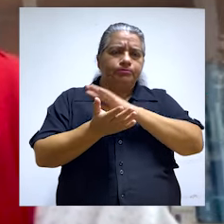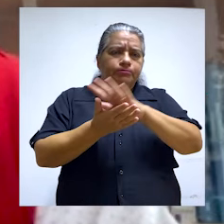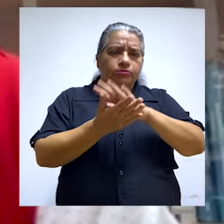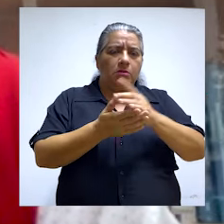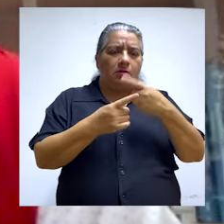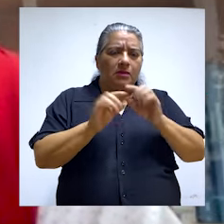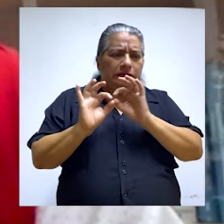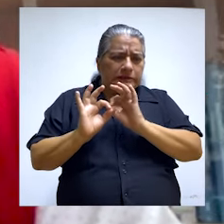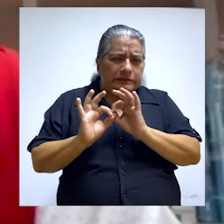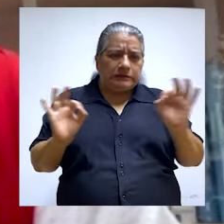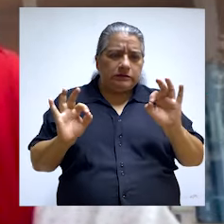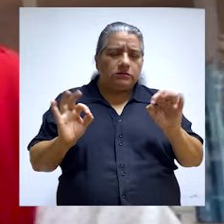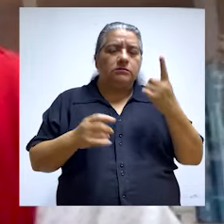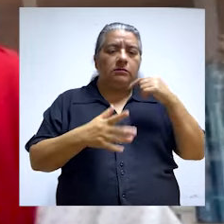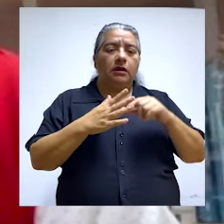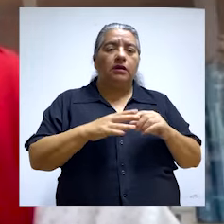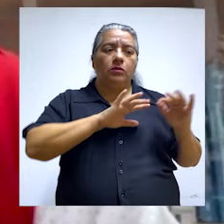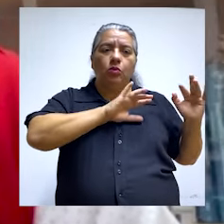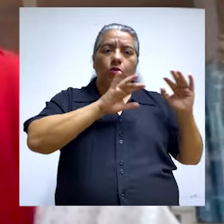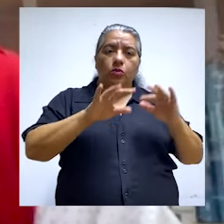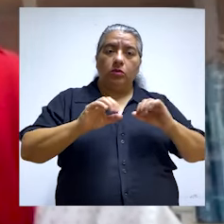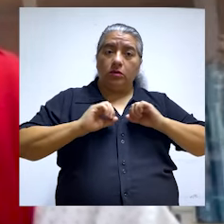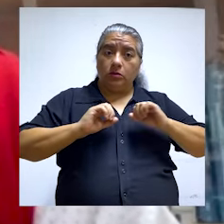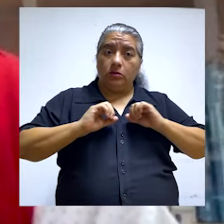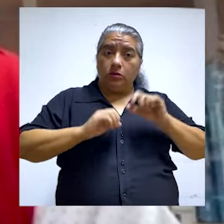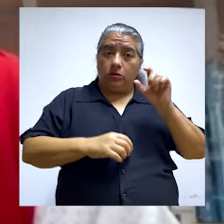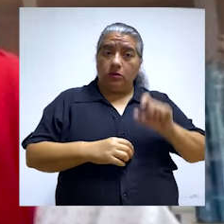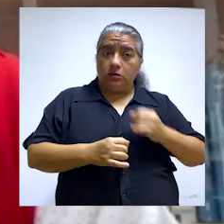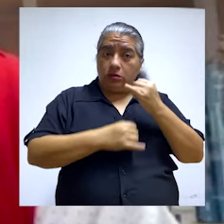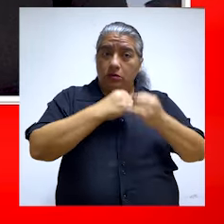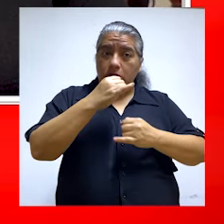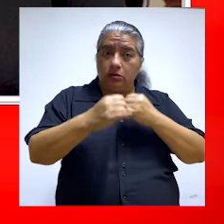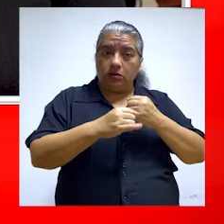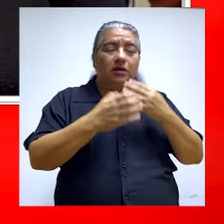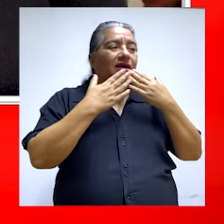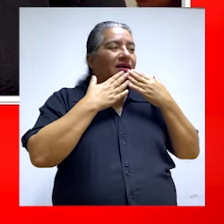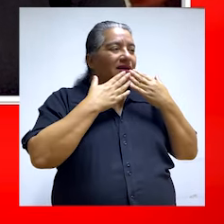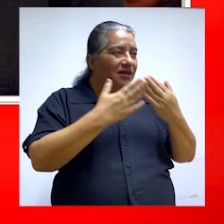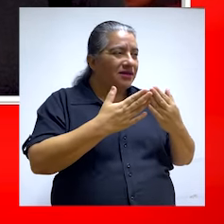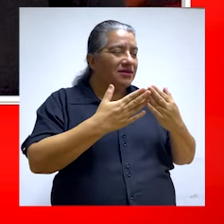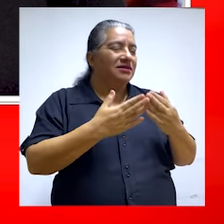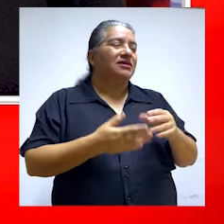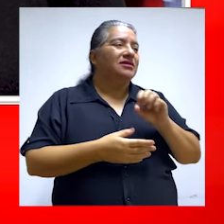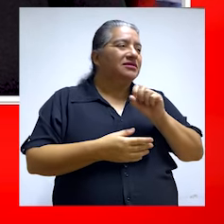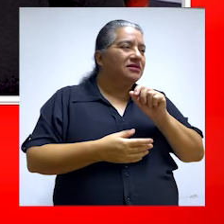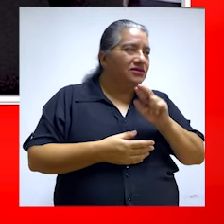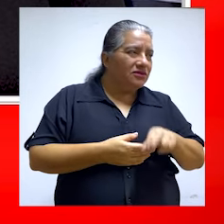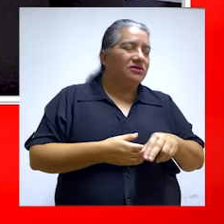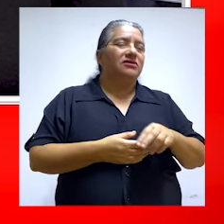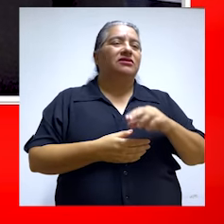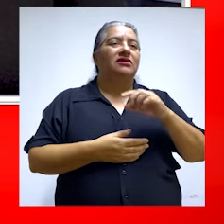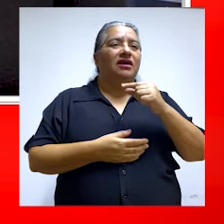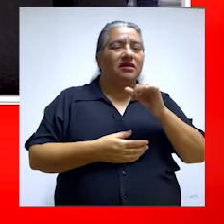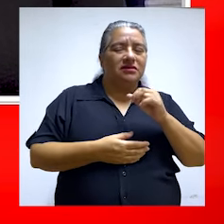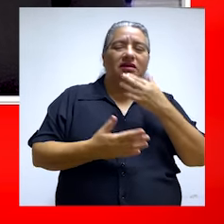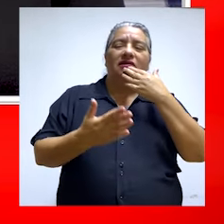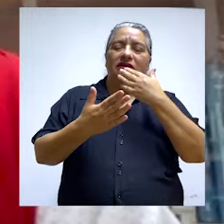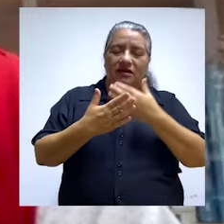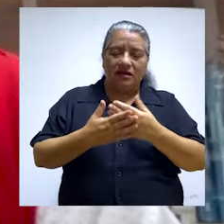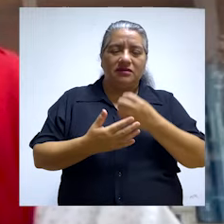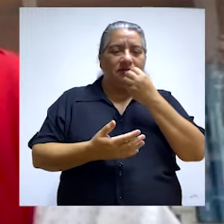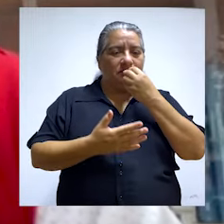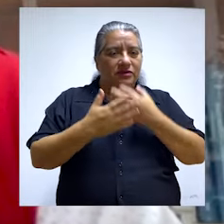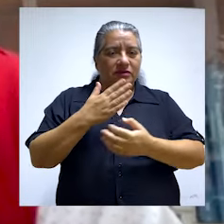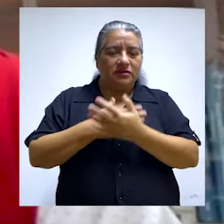para que estén en condiciones óptimas para estos deportistas internacionales. Muy bien, señor García, muchas gracias por acompañarnos hoy en Contraloría TV.